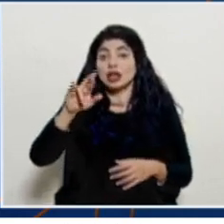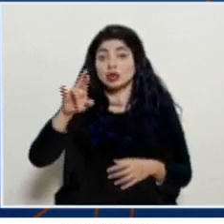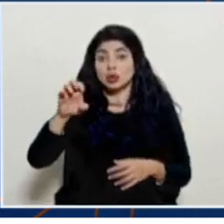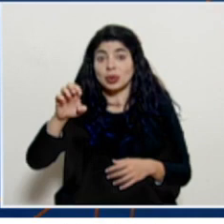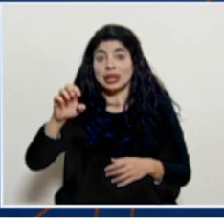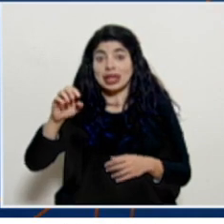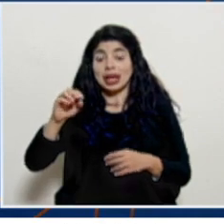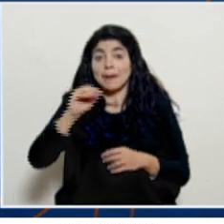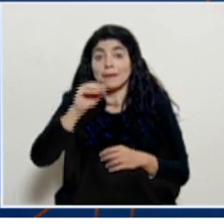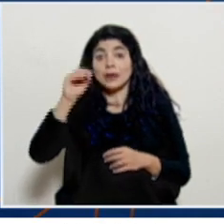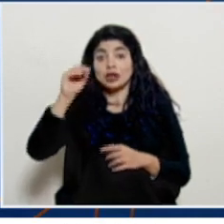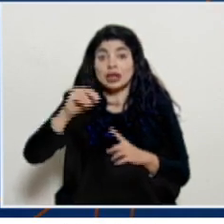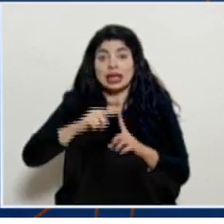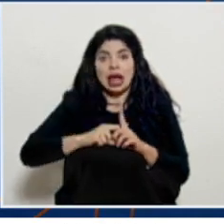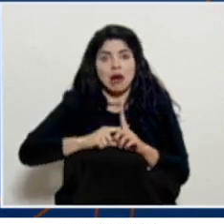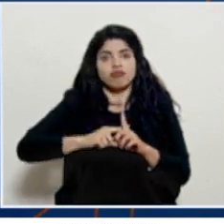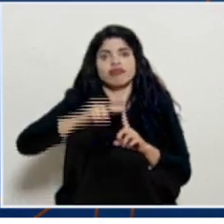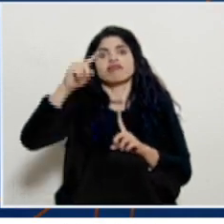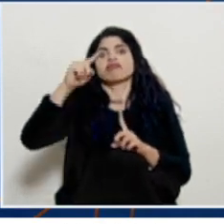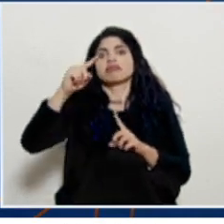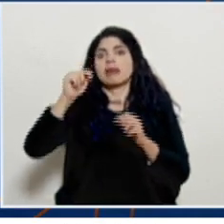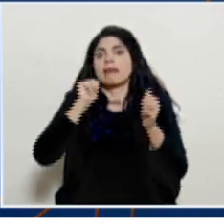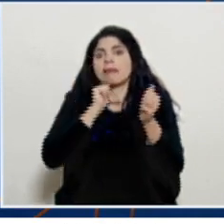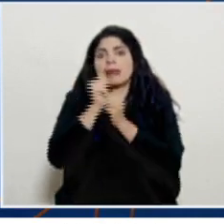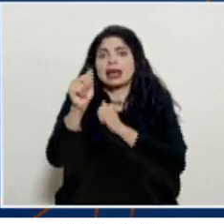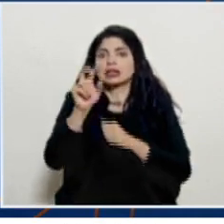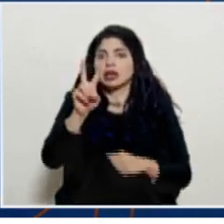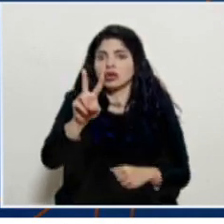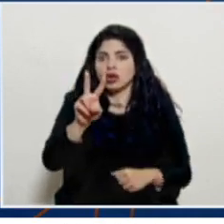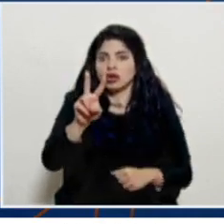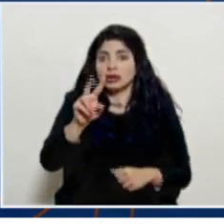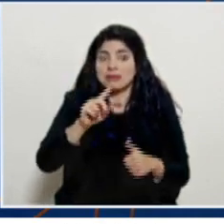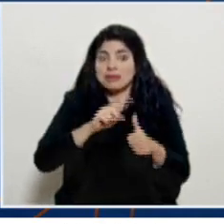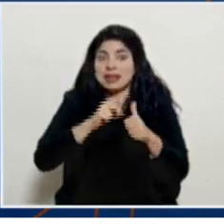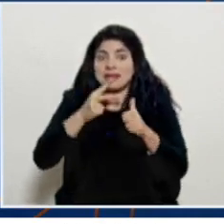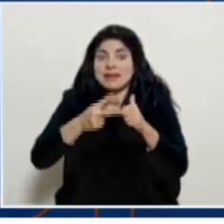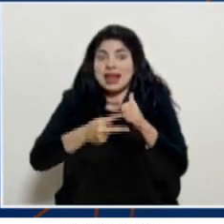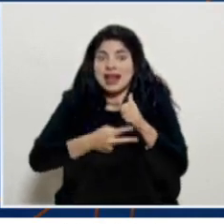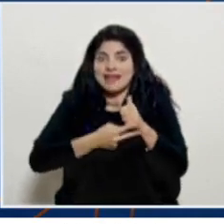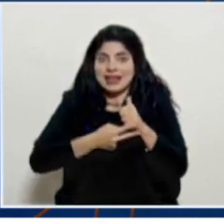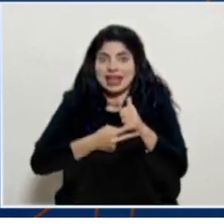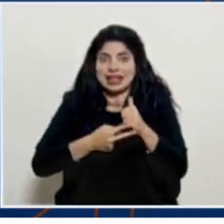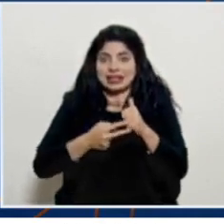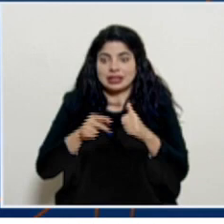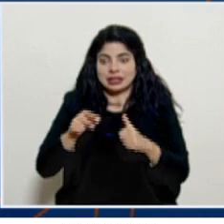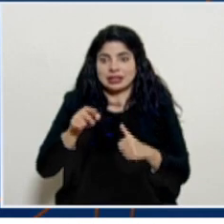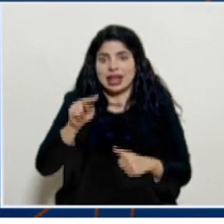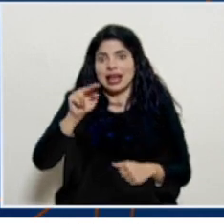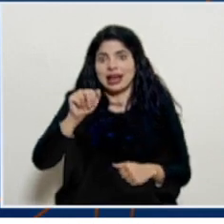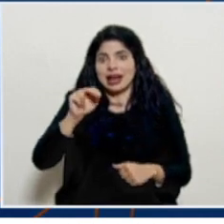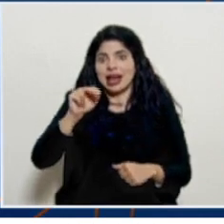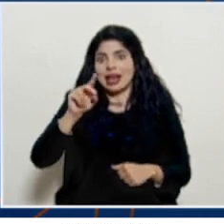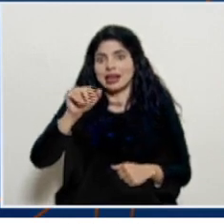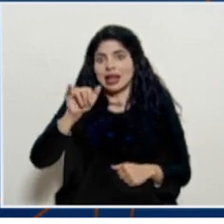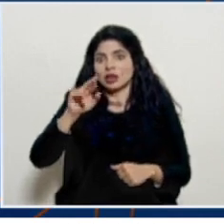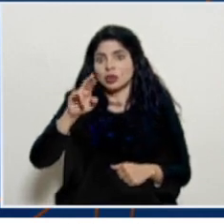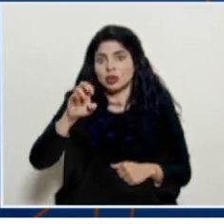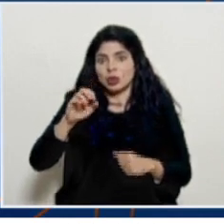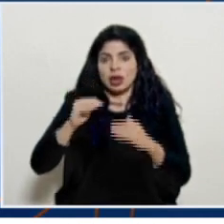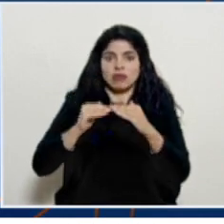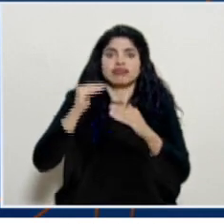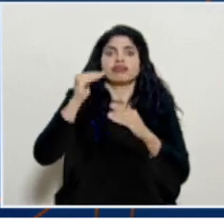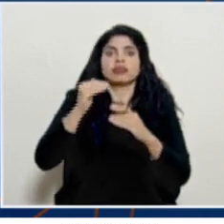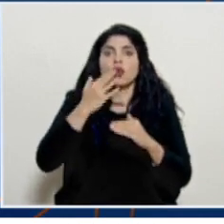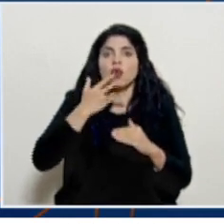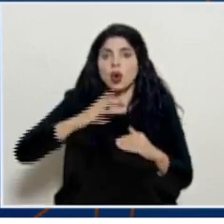índice de riesgo cantonal por encima de 2 como dije antes es la primera vez que llega la condición de alerta de alerta